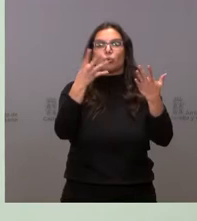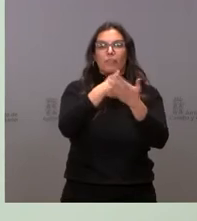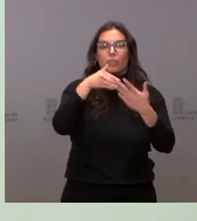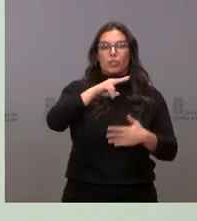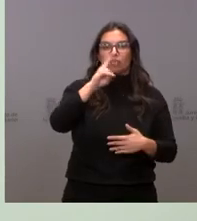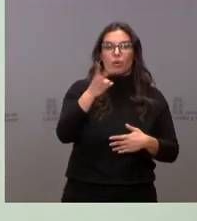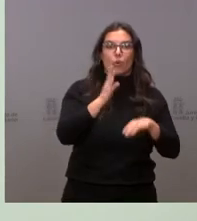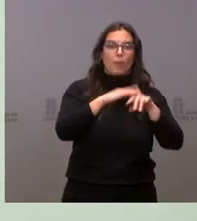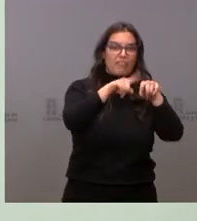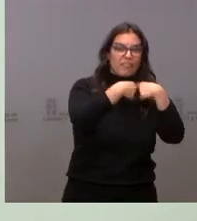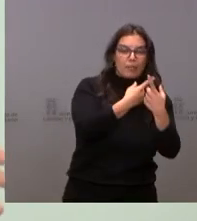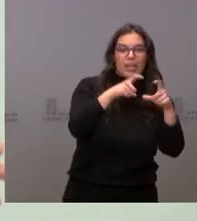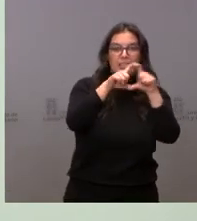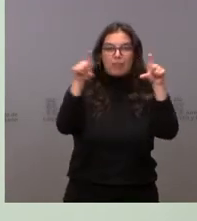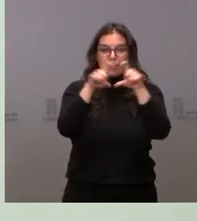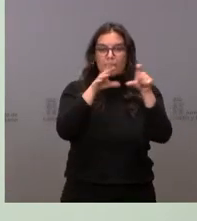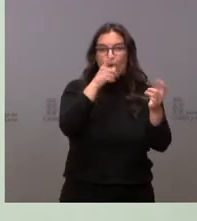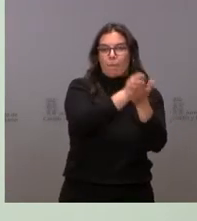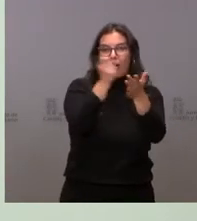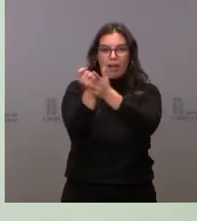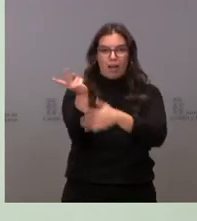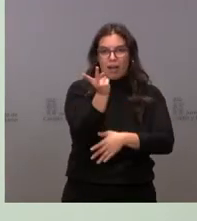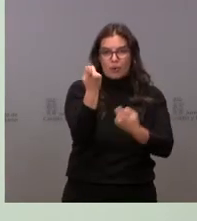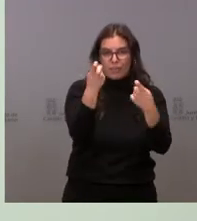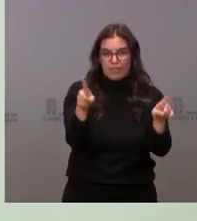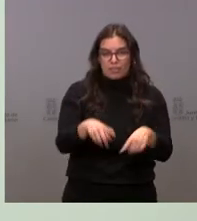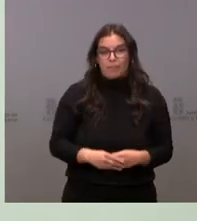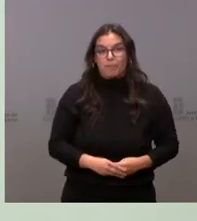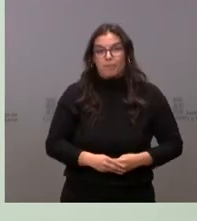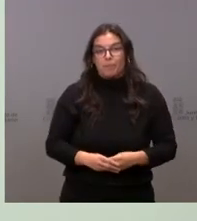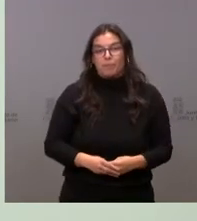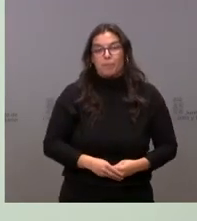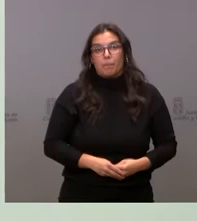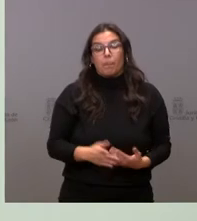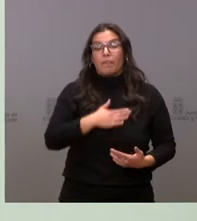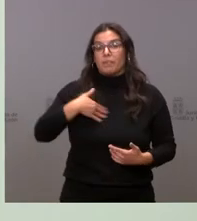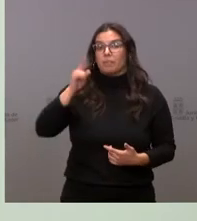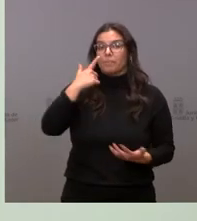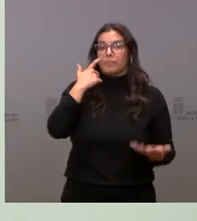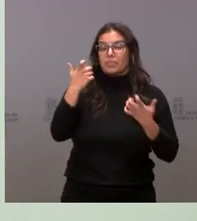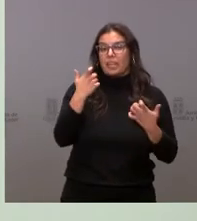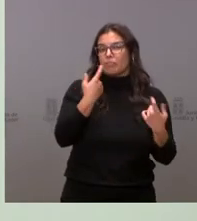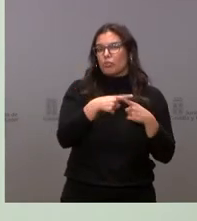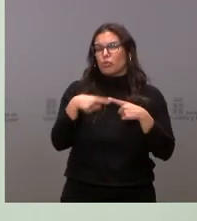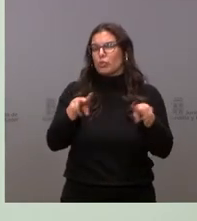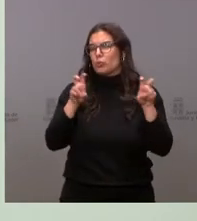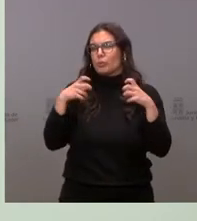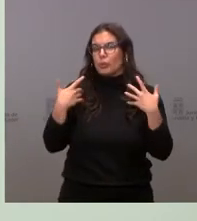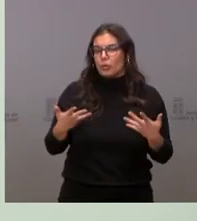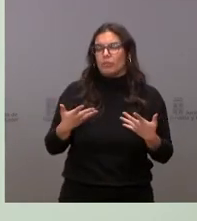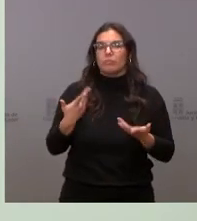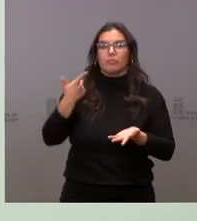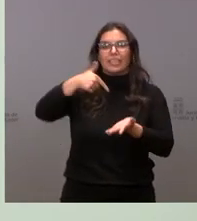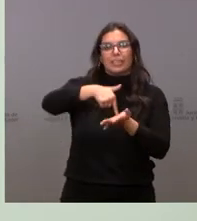a las familias y empresas de nuestra comunidad autónoma. Y queremos destacar entre las novedades los impuestos